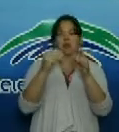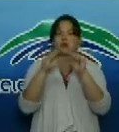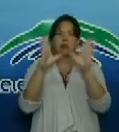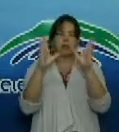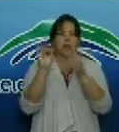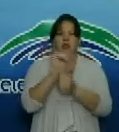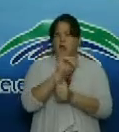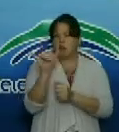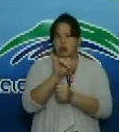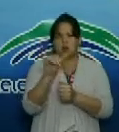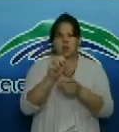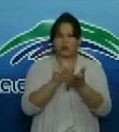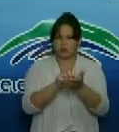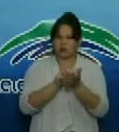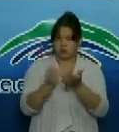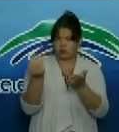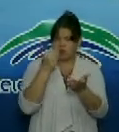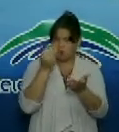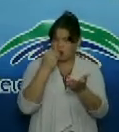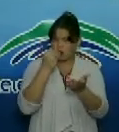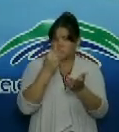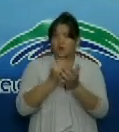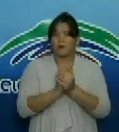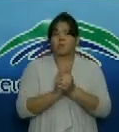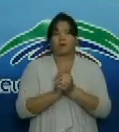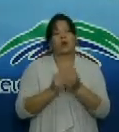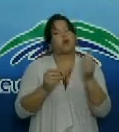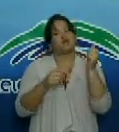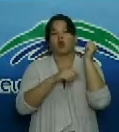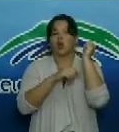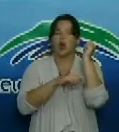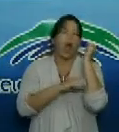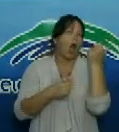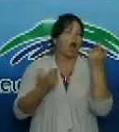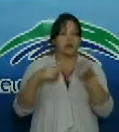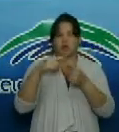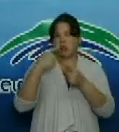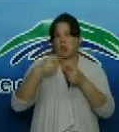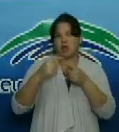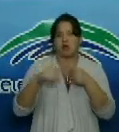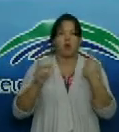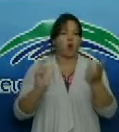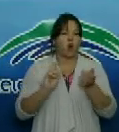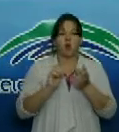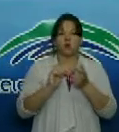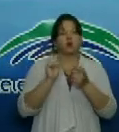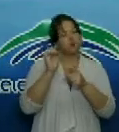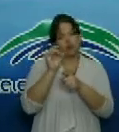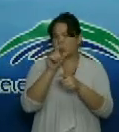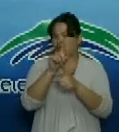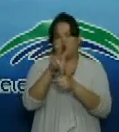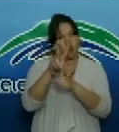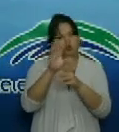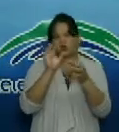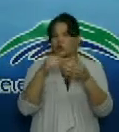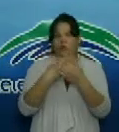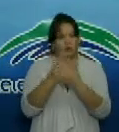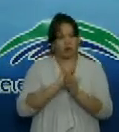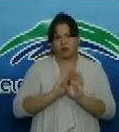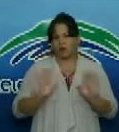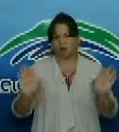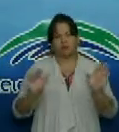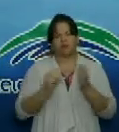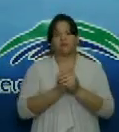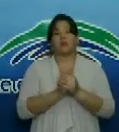y ya el servicio de almuerzo ya los platos fuertes los arroces las condiciones pues empezamos a venderlo a las 12 y 10 y a través de la mañana bueno